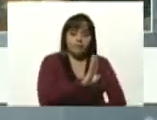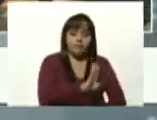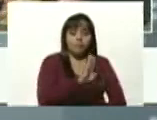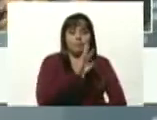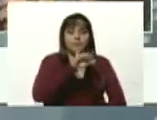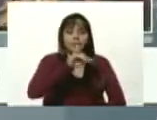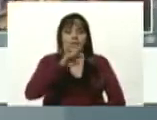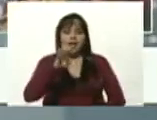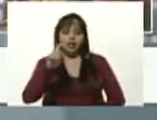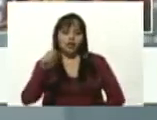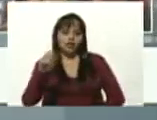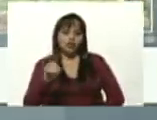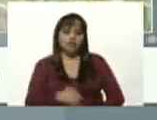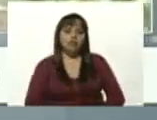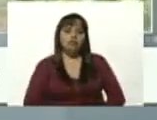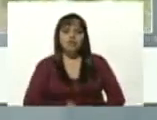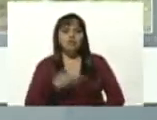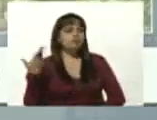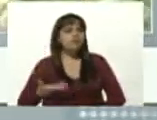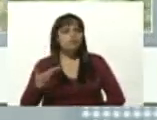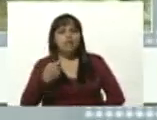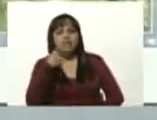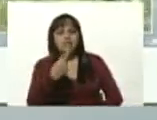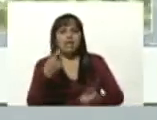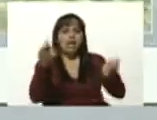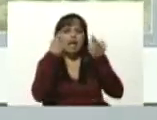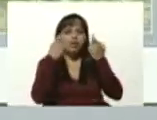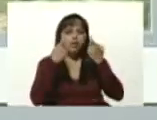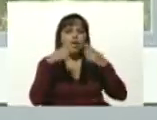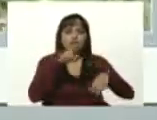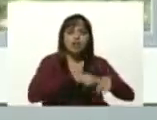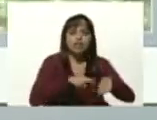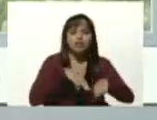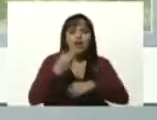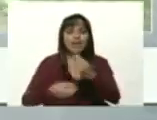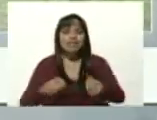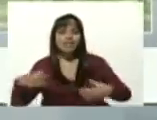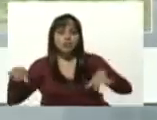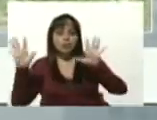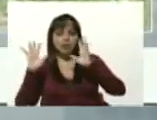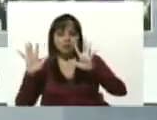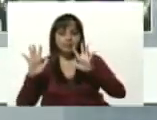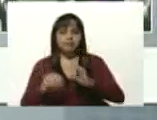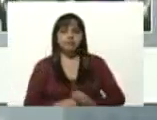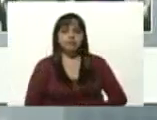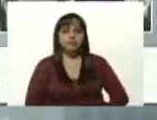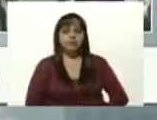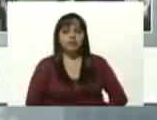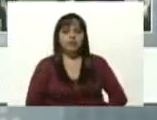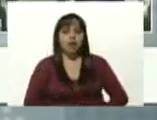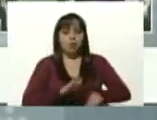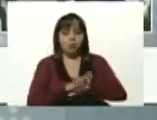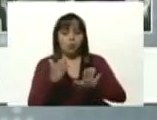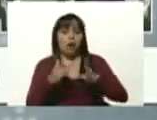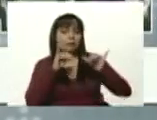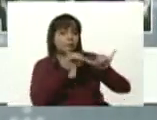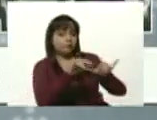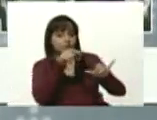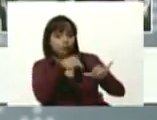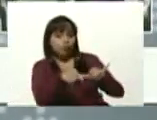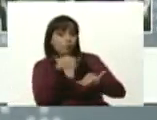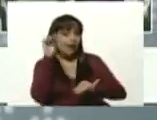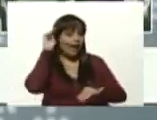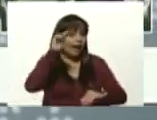Muy importante, decía él, educar a los niños haciendo con las manos. Porque el maestro Prieto Figueroa había